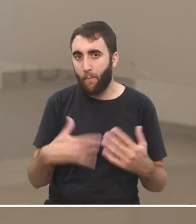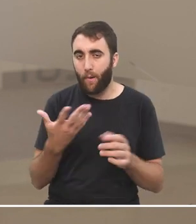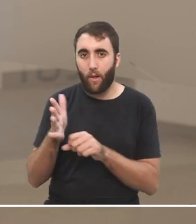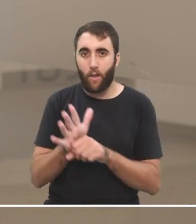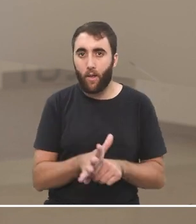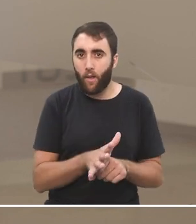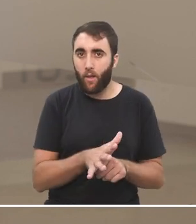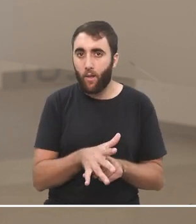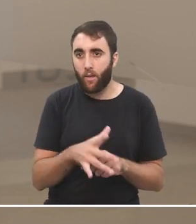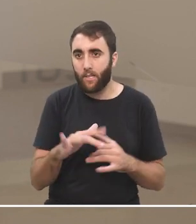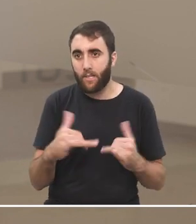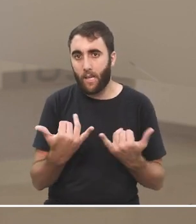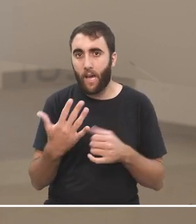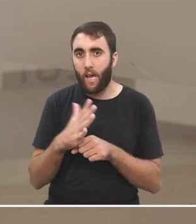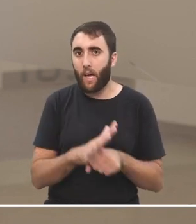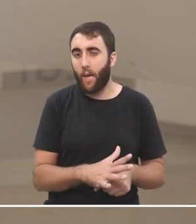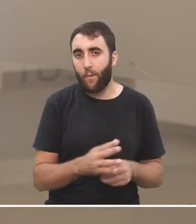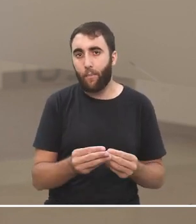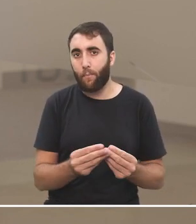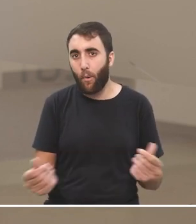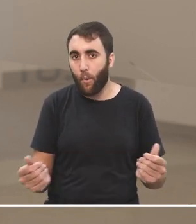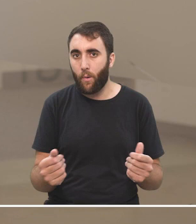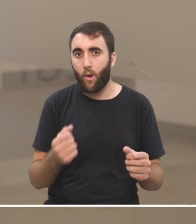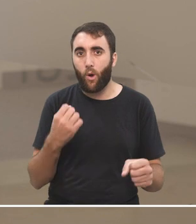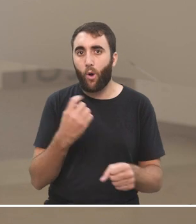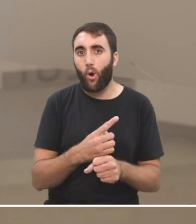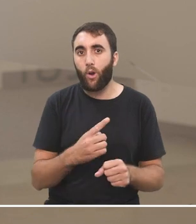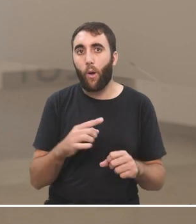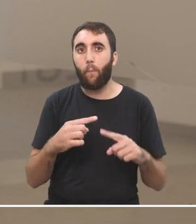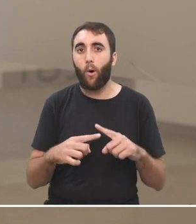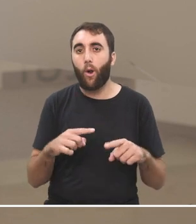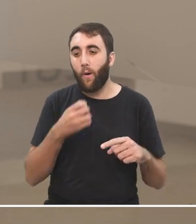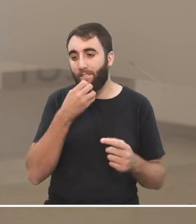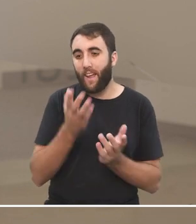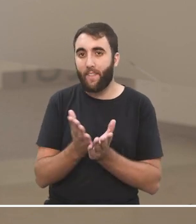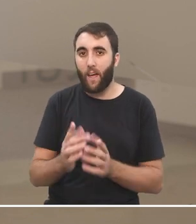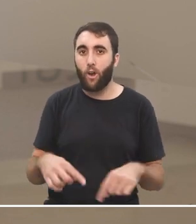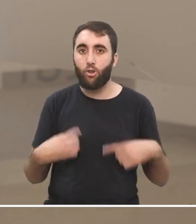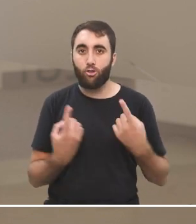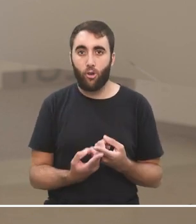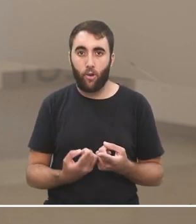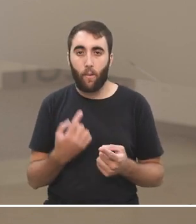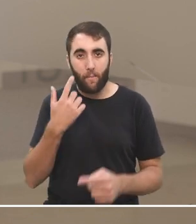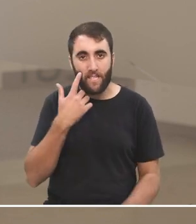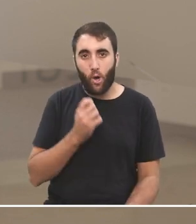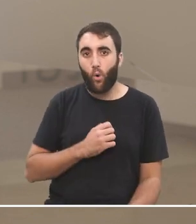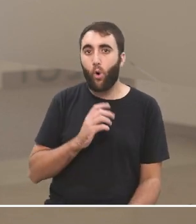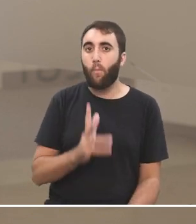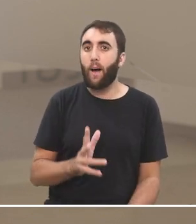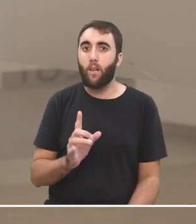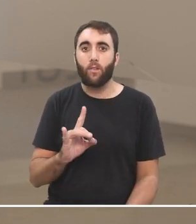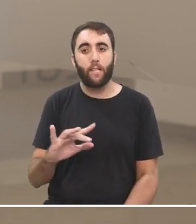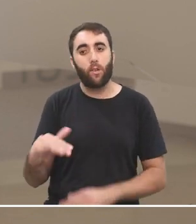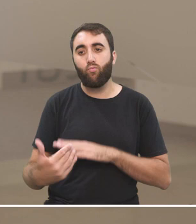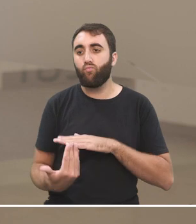sistemáticamente exterminadas en nombre de nuestro propio bienestar porque se consideraba que la especie humana era sin